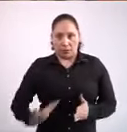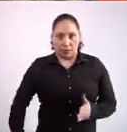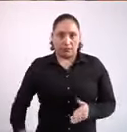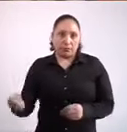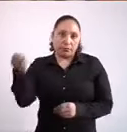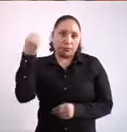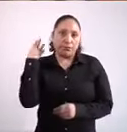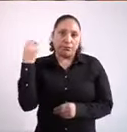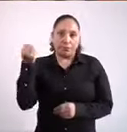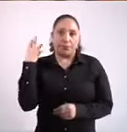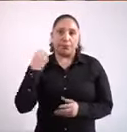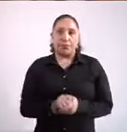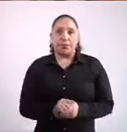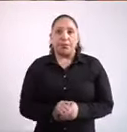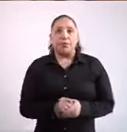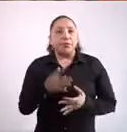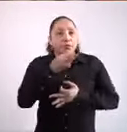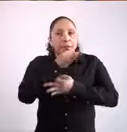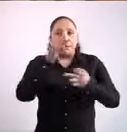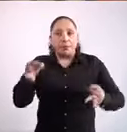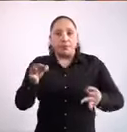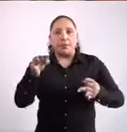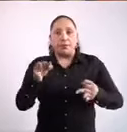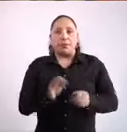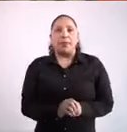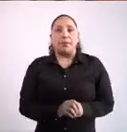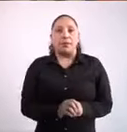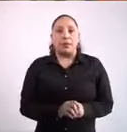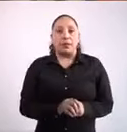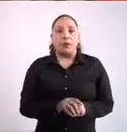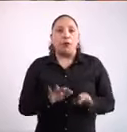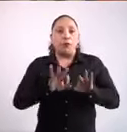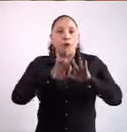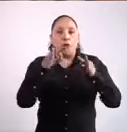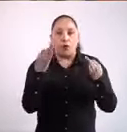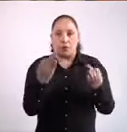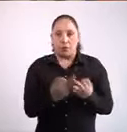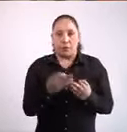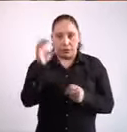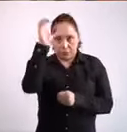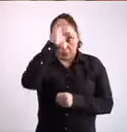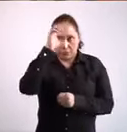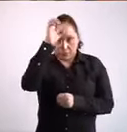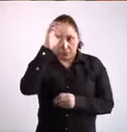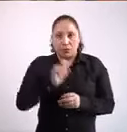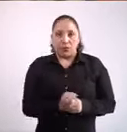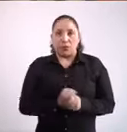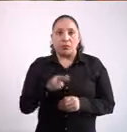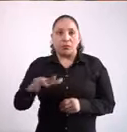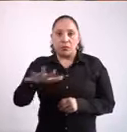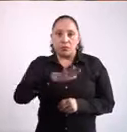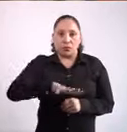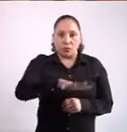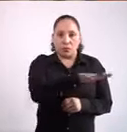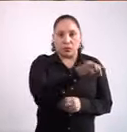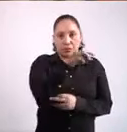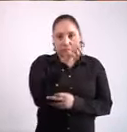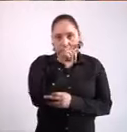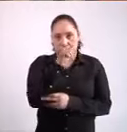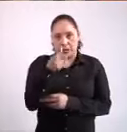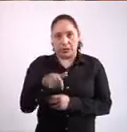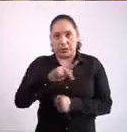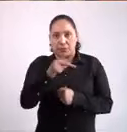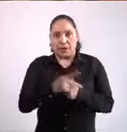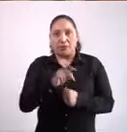del presidente de la República se indicó que de acuerdo con los modelos científicos, las zonas metropolitanas del país,